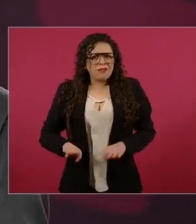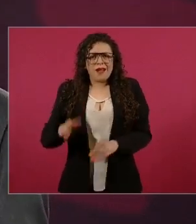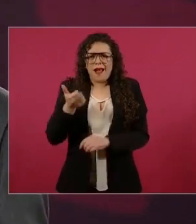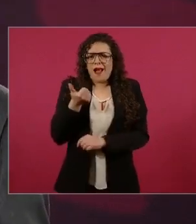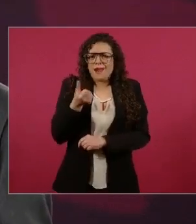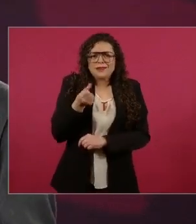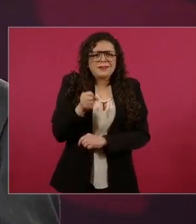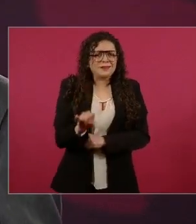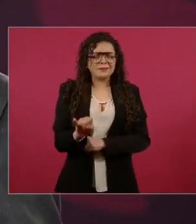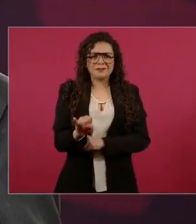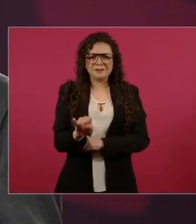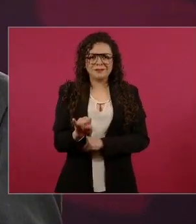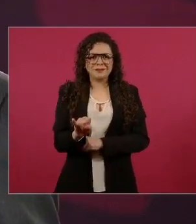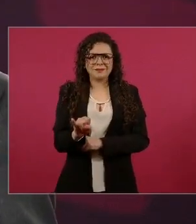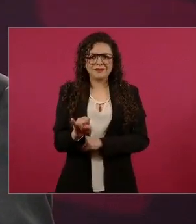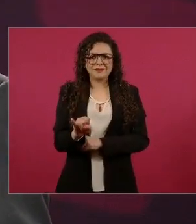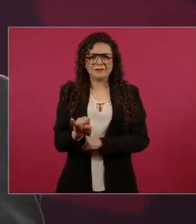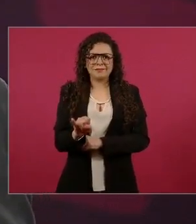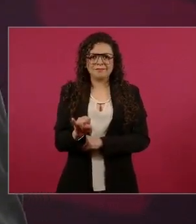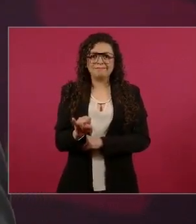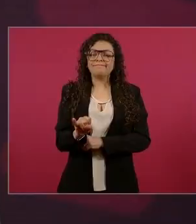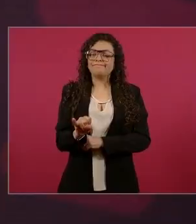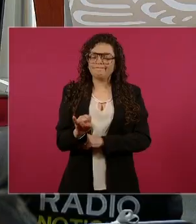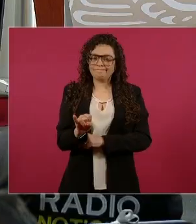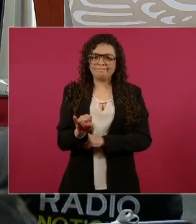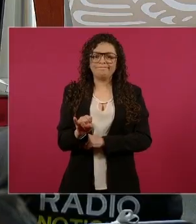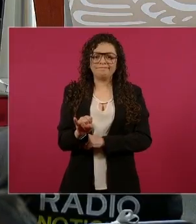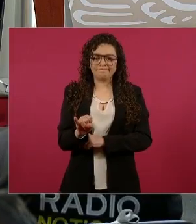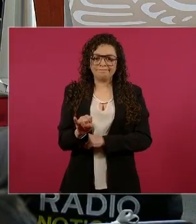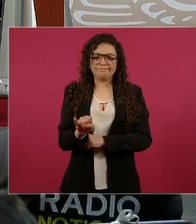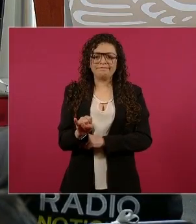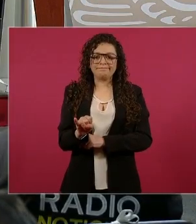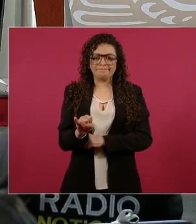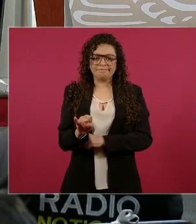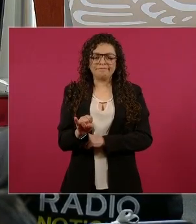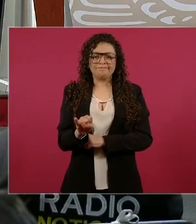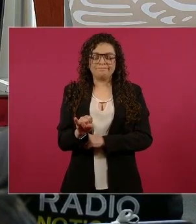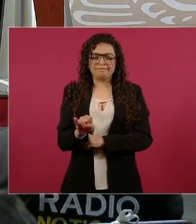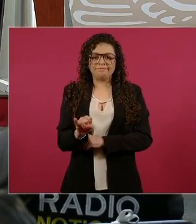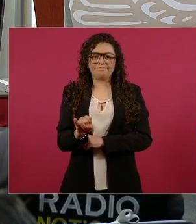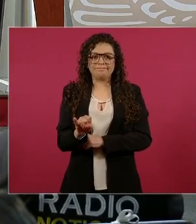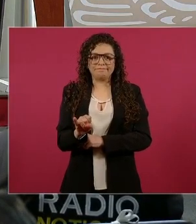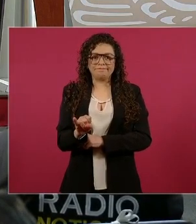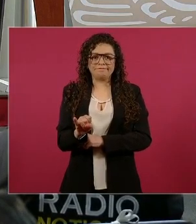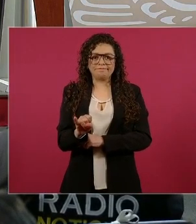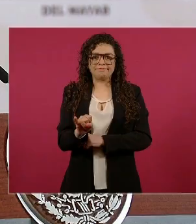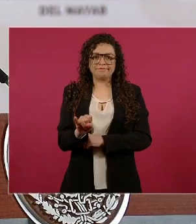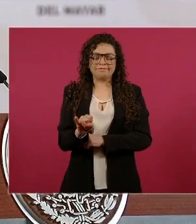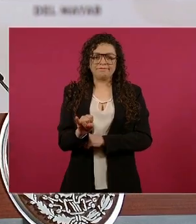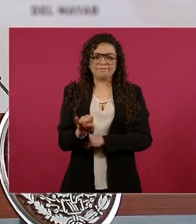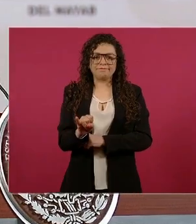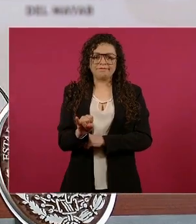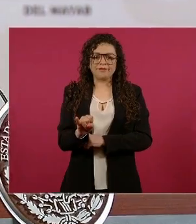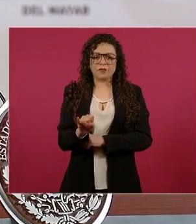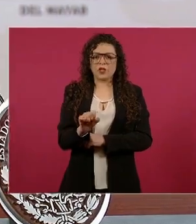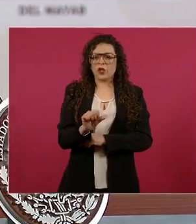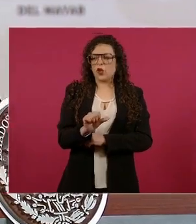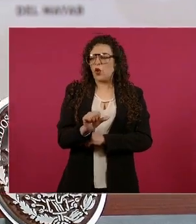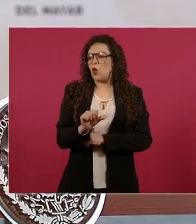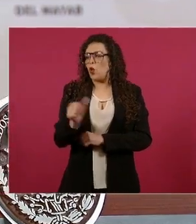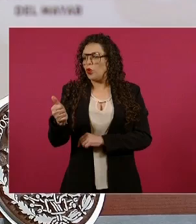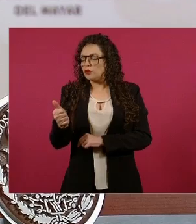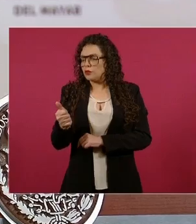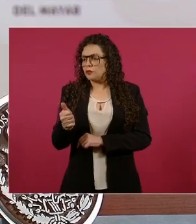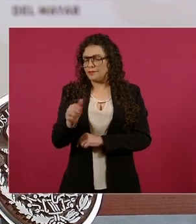Y recetas que funcionaban para